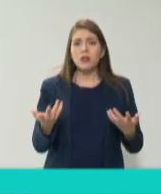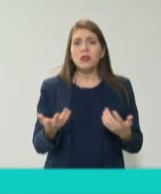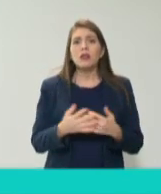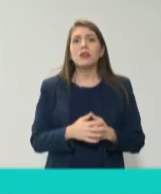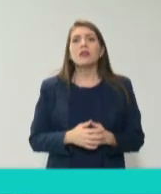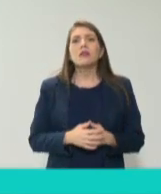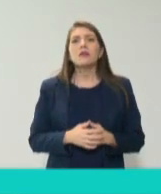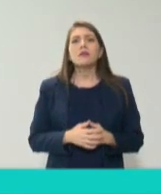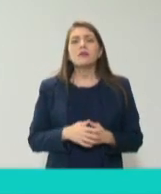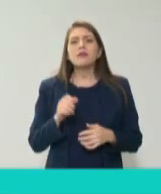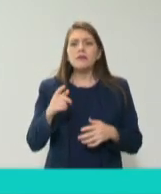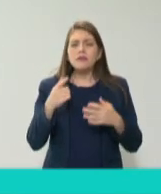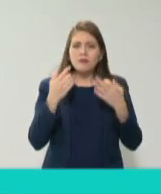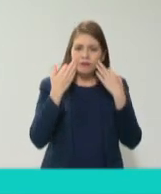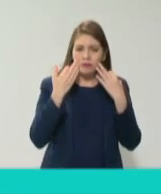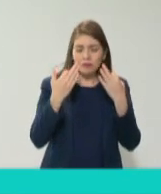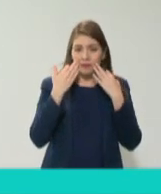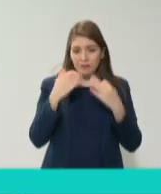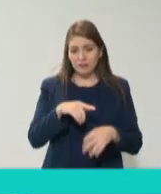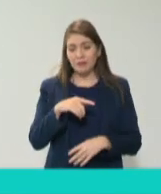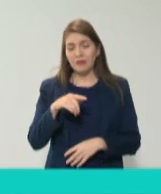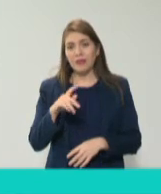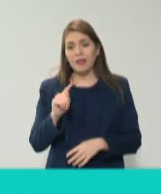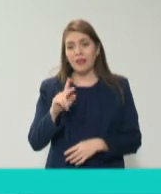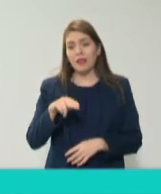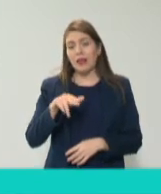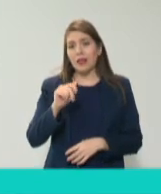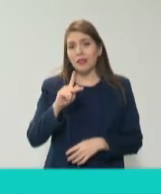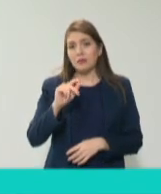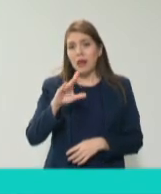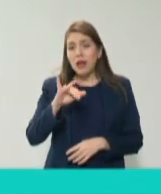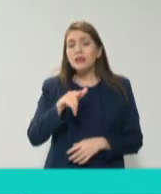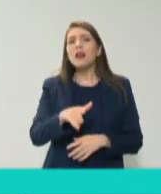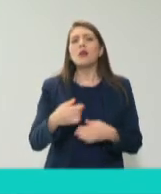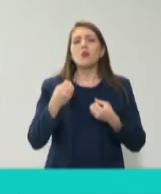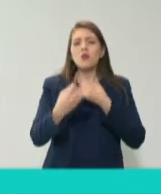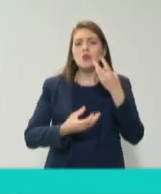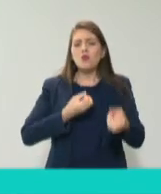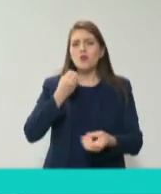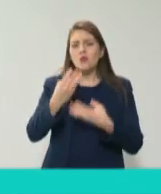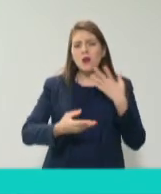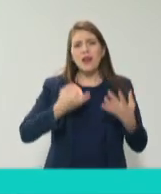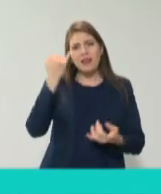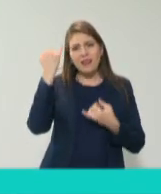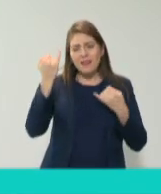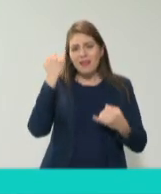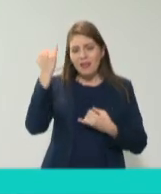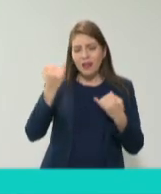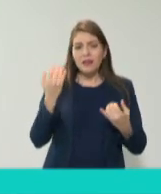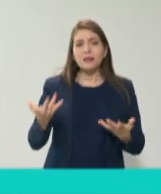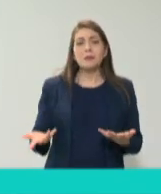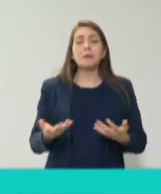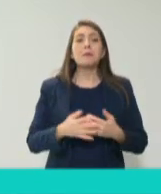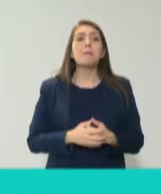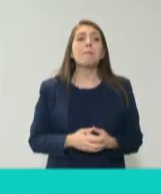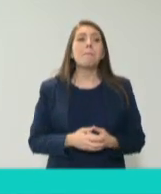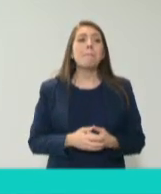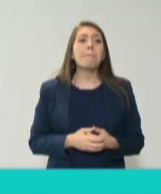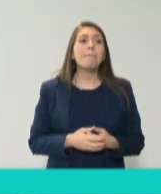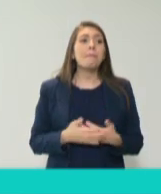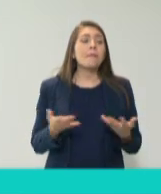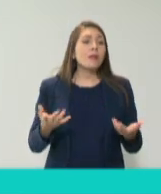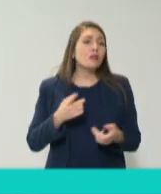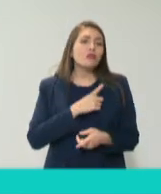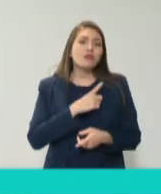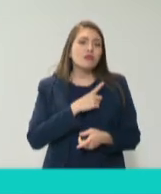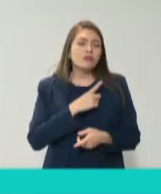mexicana ha venido aportando ideas proyectos y ha incidido en muchos casos pues no nos queda más